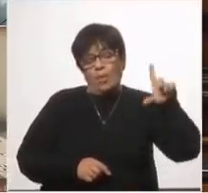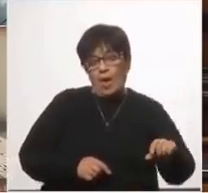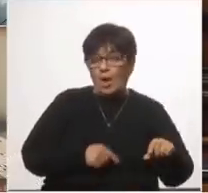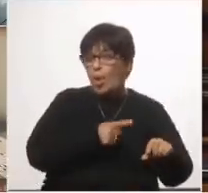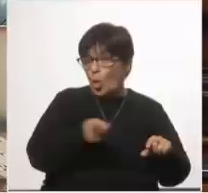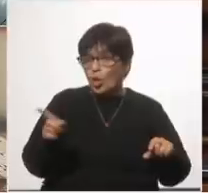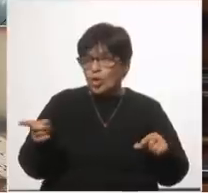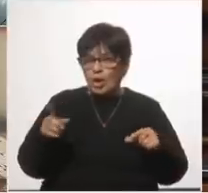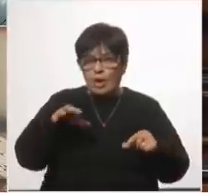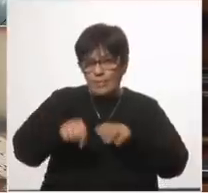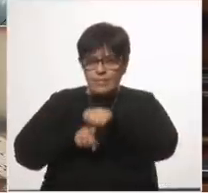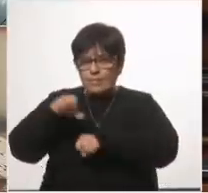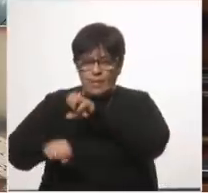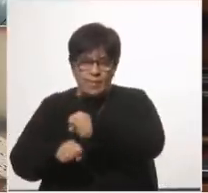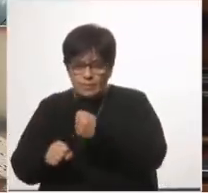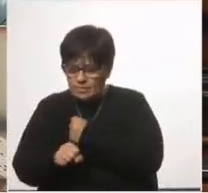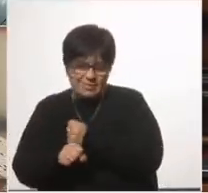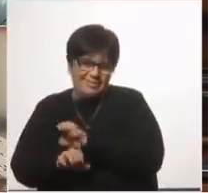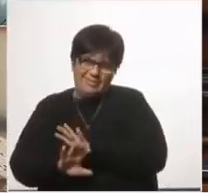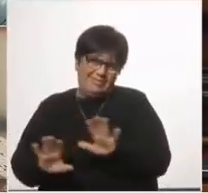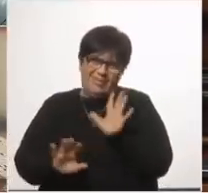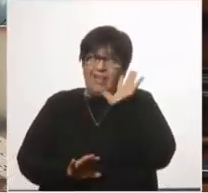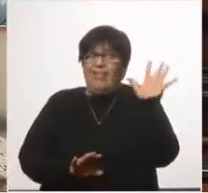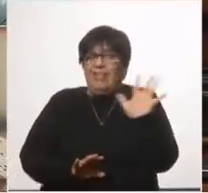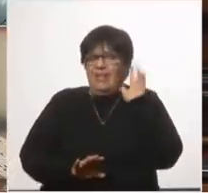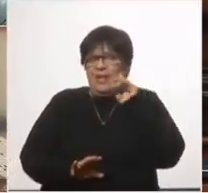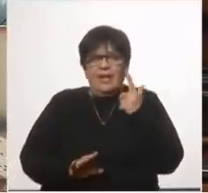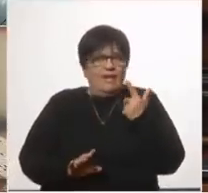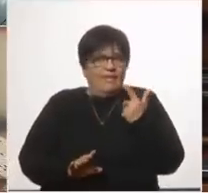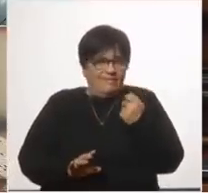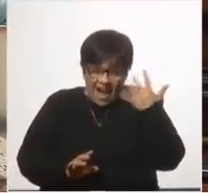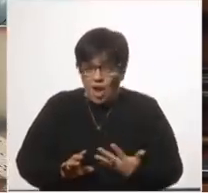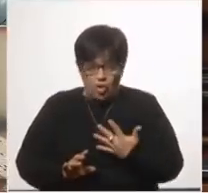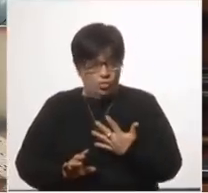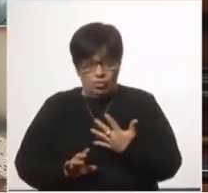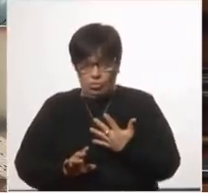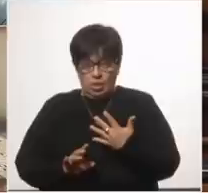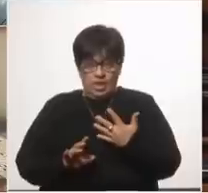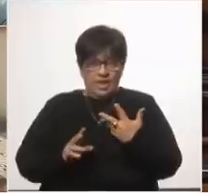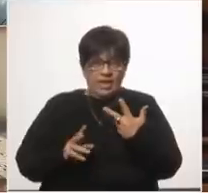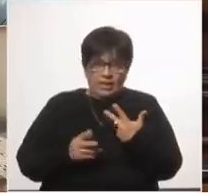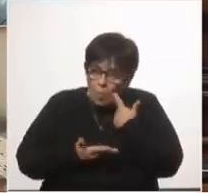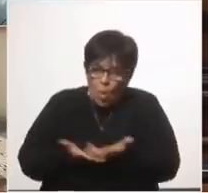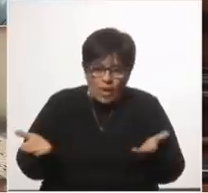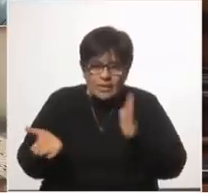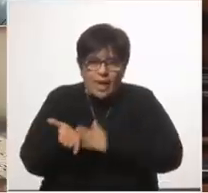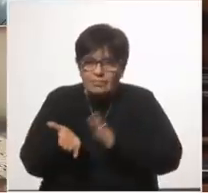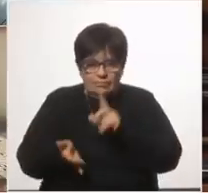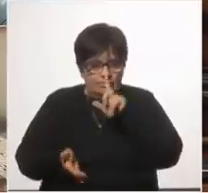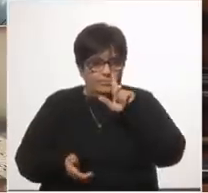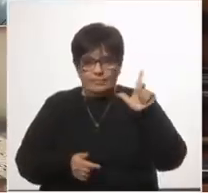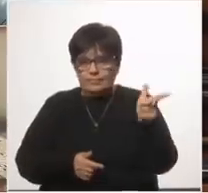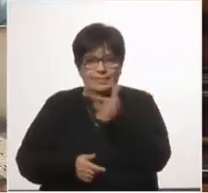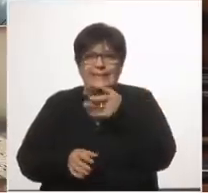es una idea de absoluto contenido ideológico no tiene ningún valor académico no tiene ninguna rigurosidad no se enseña en ninguna